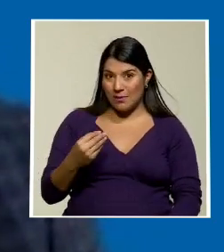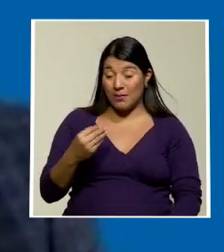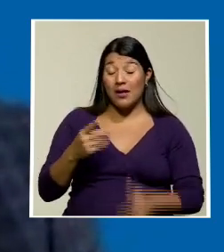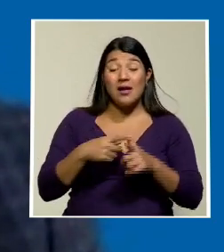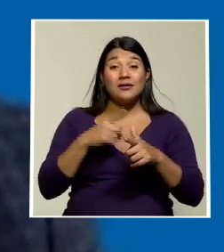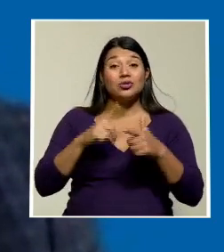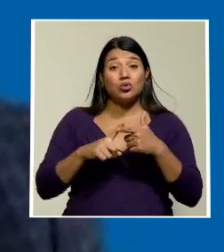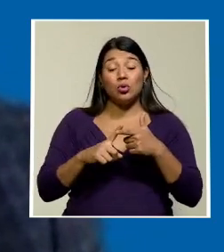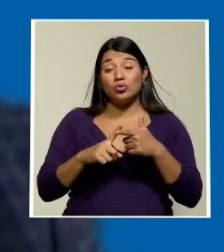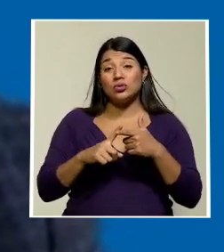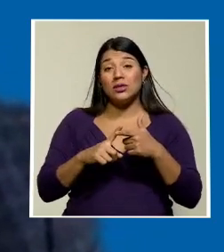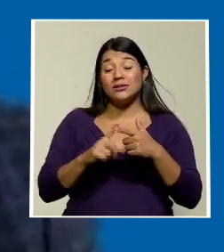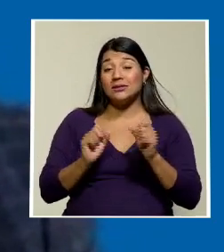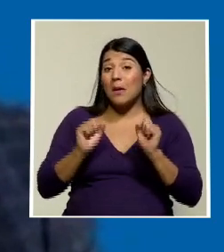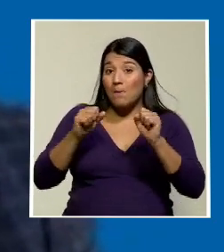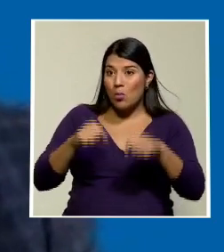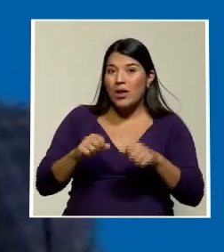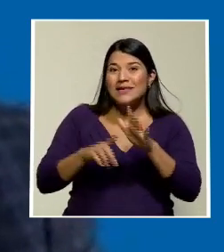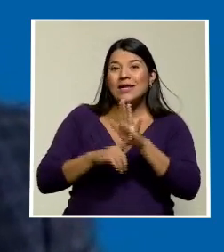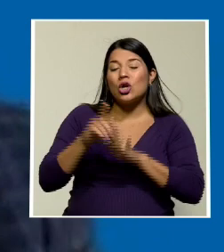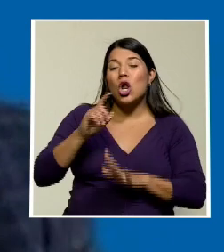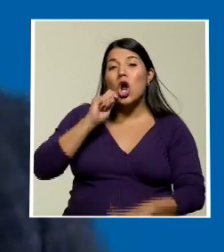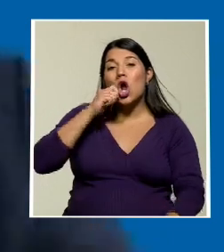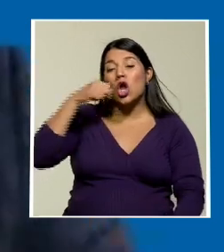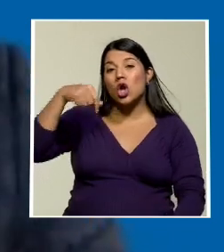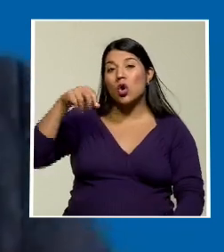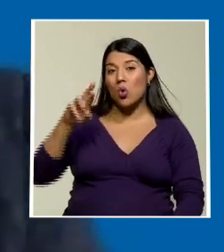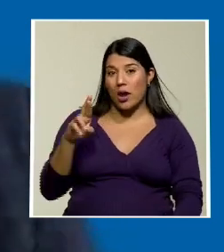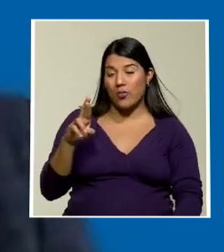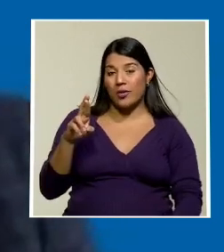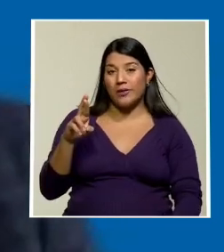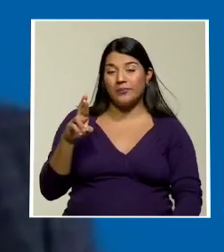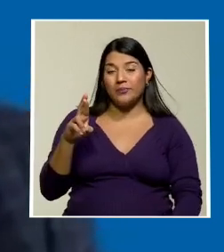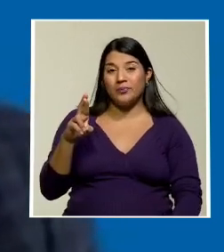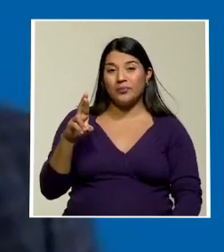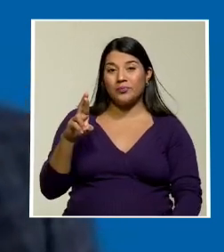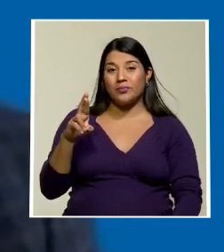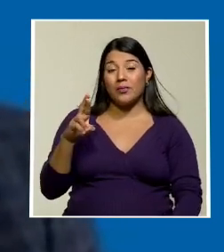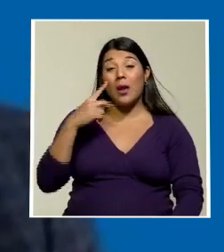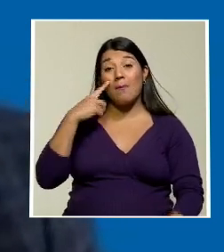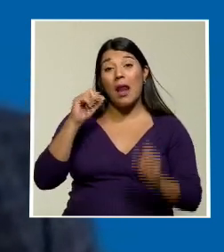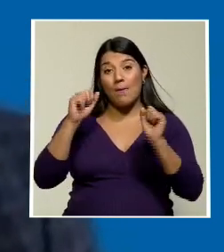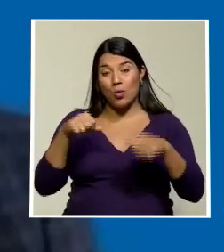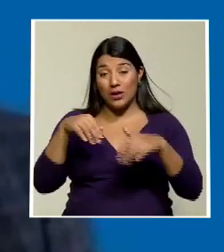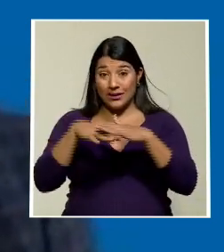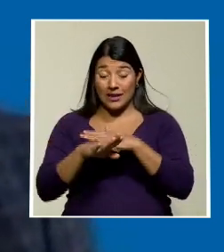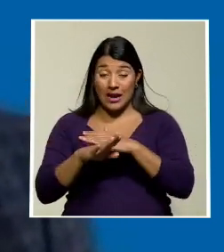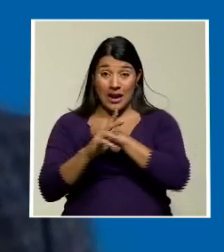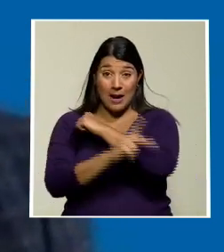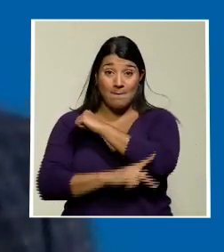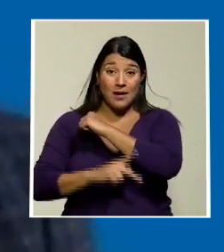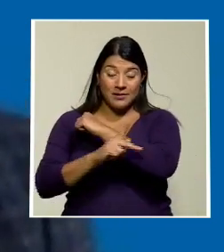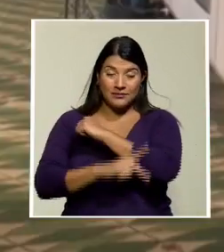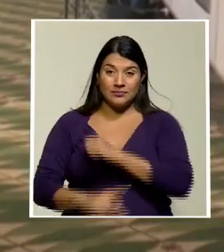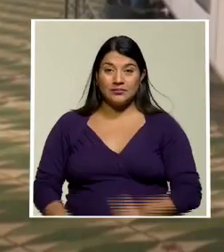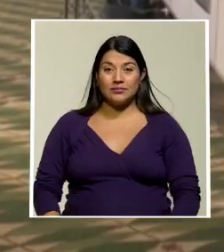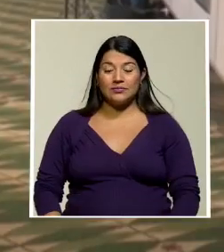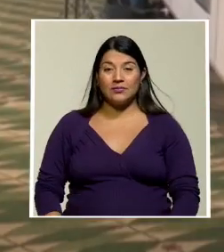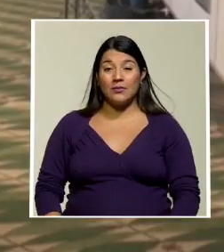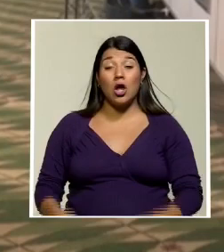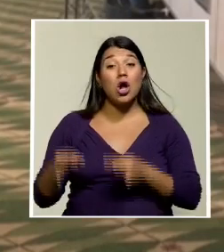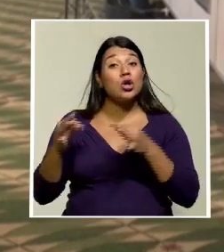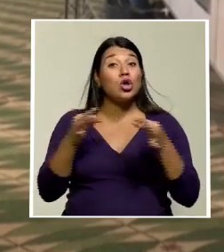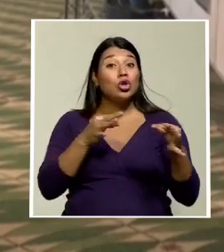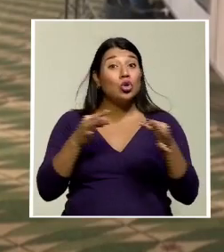Entonces, pues se generaría el QR con lo que se defina para el ingreso del país de turistas. Los